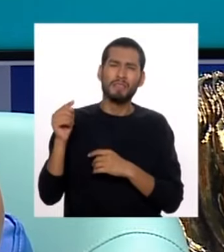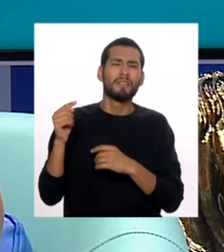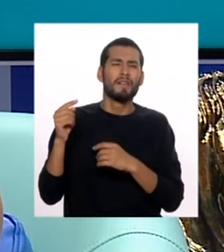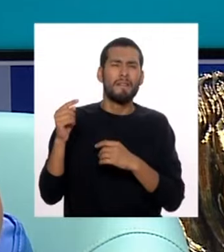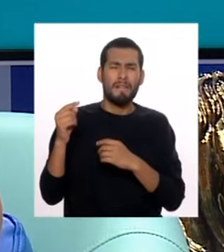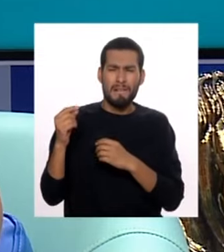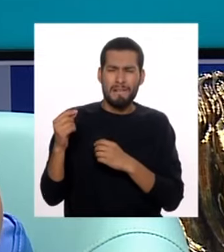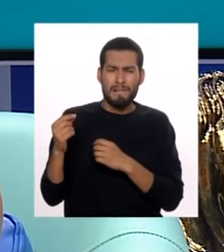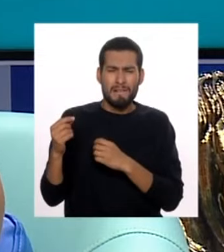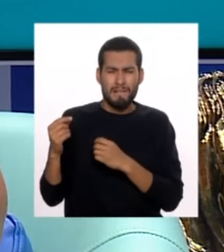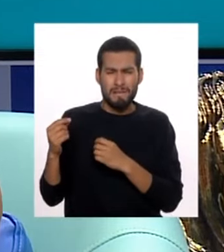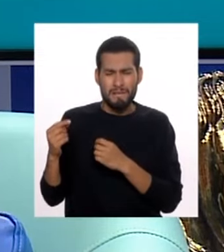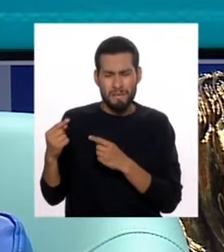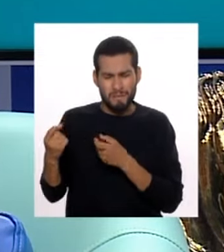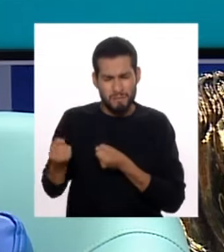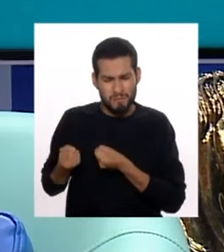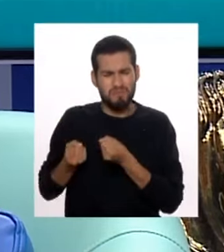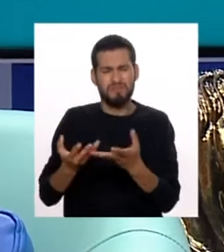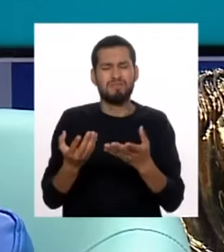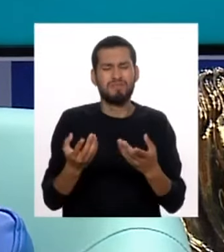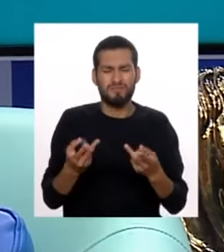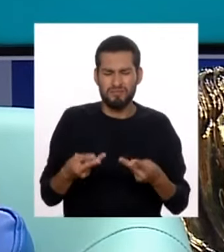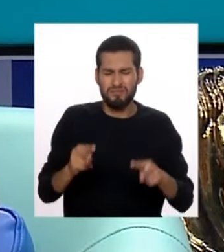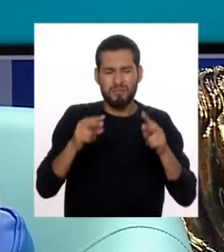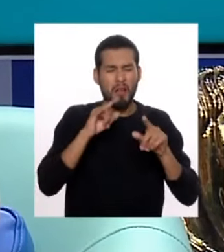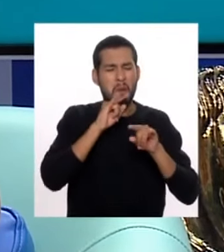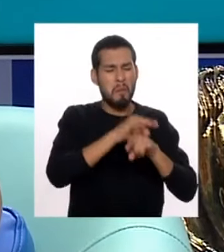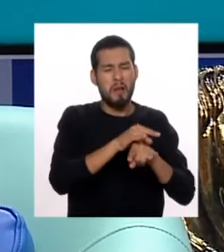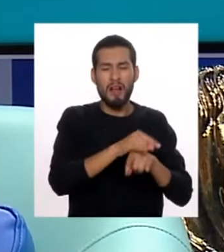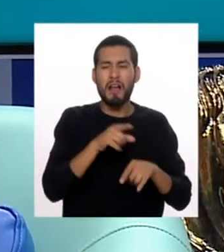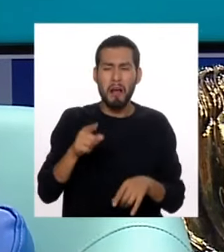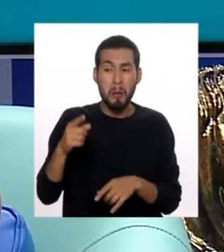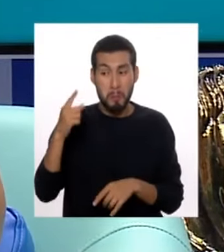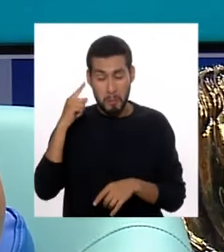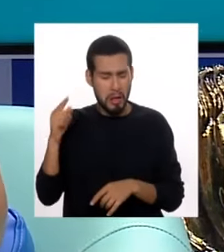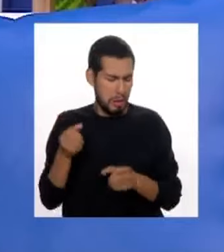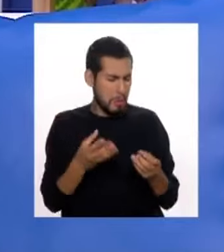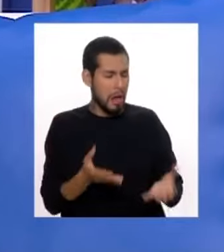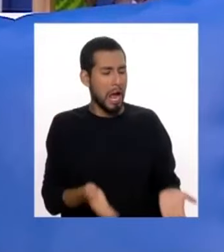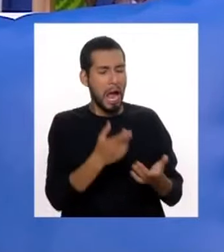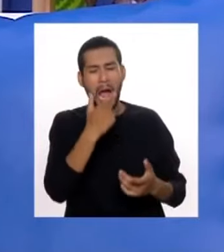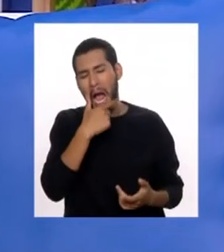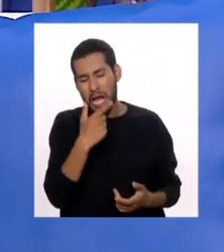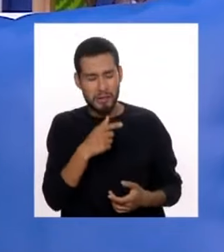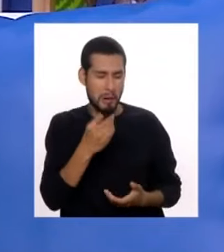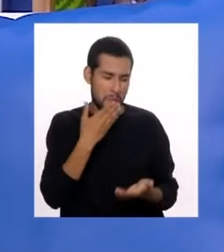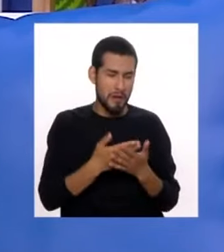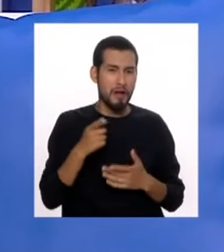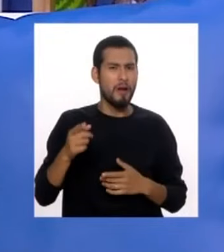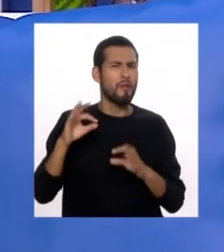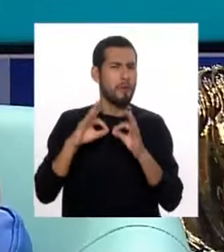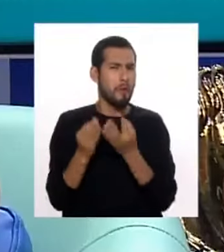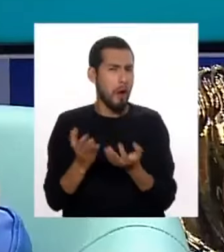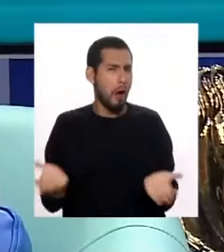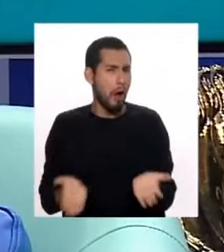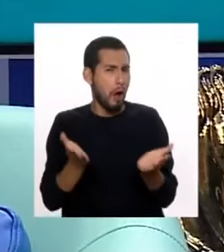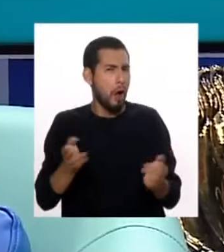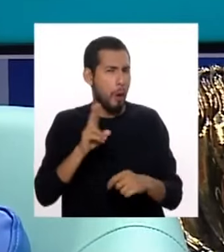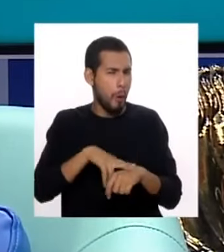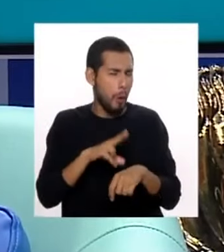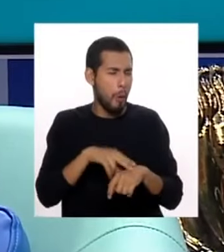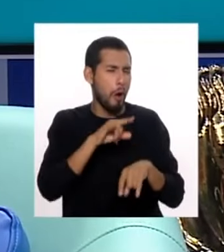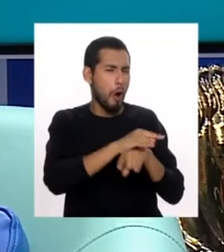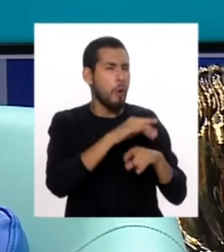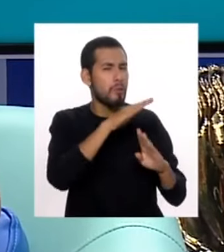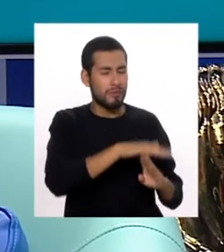fortalecer estos paradigmas de la burla. Dicen, ah, está muy bien que te burles de tu amigo, qué gracioso que fuiste. Y por otro lado, la